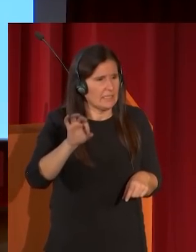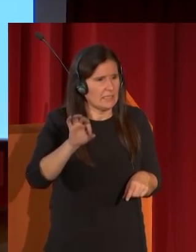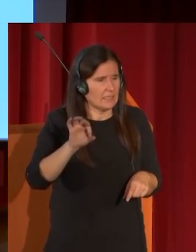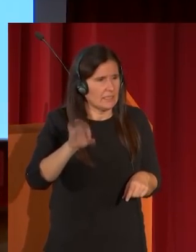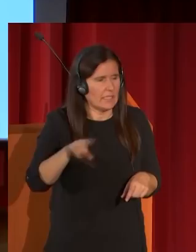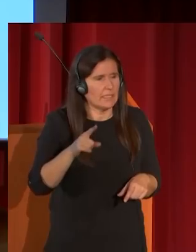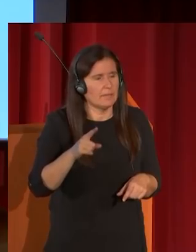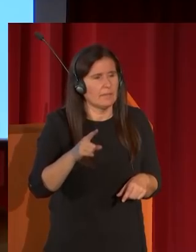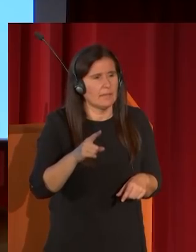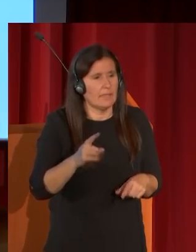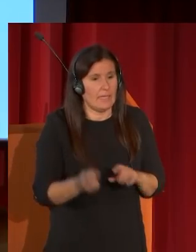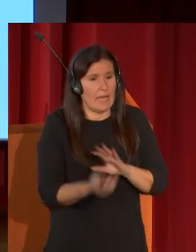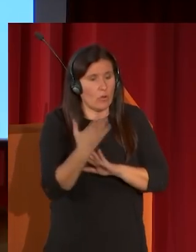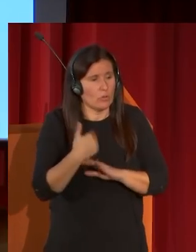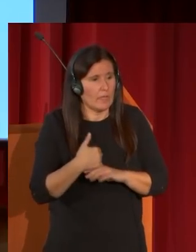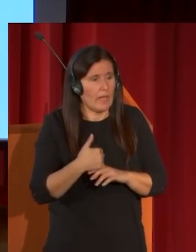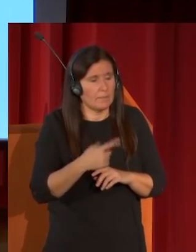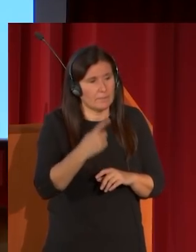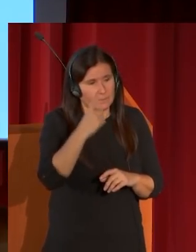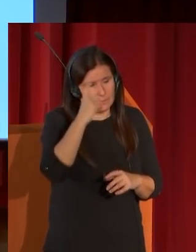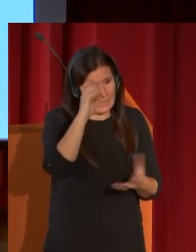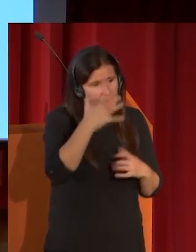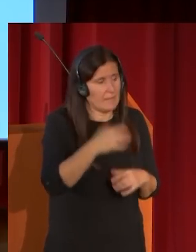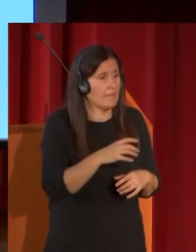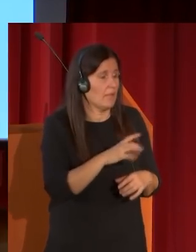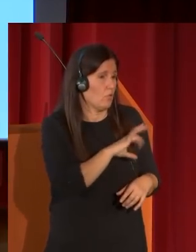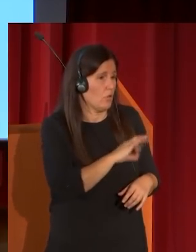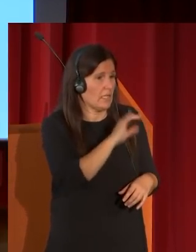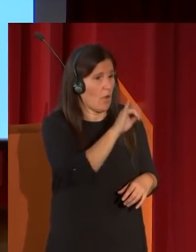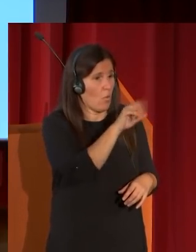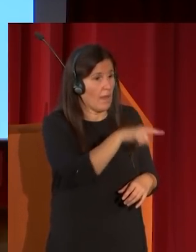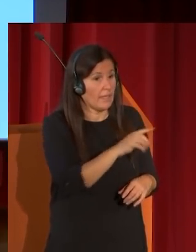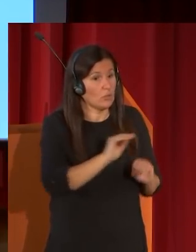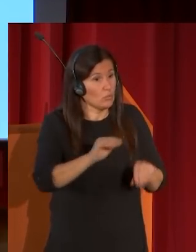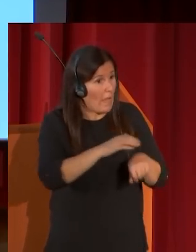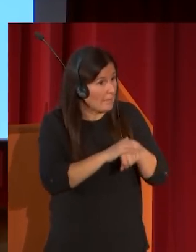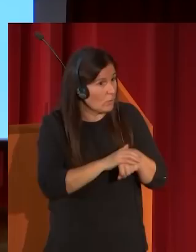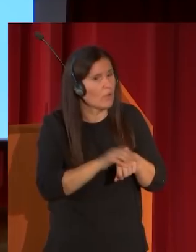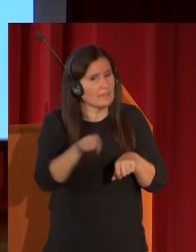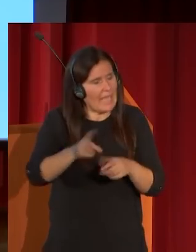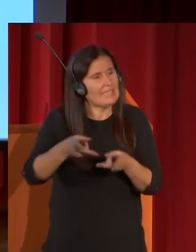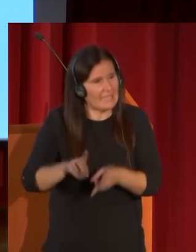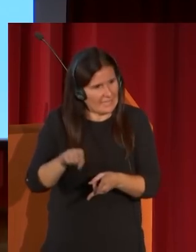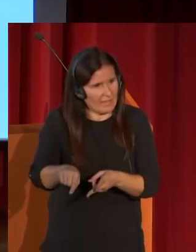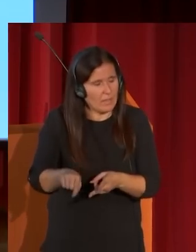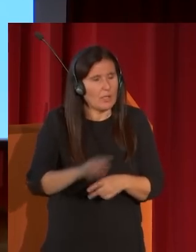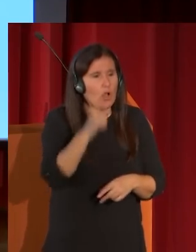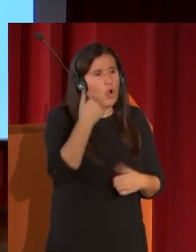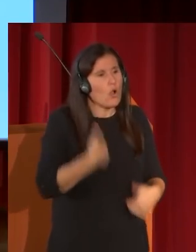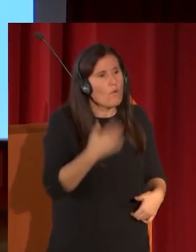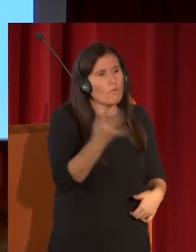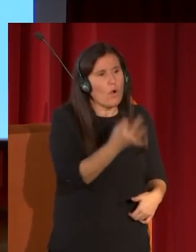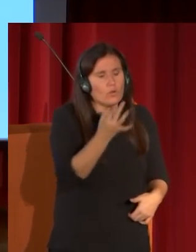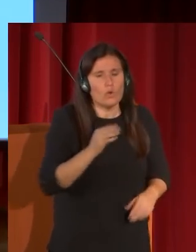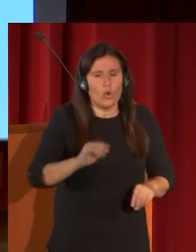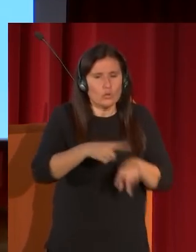la demencia de Doña Juana que está en el Prado el amigo de Fortuny el que está ahí sentado pero Fortuny no le importa cortar